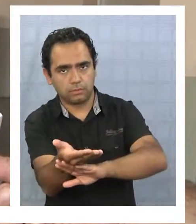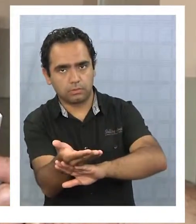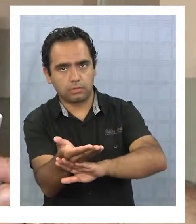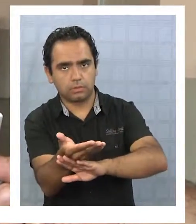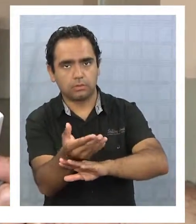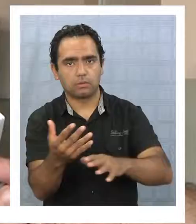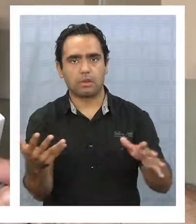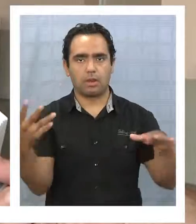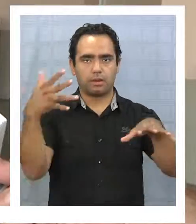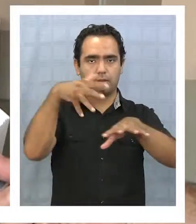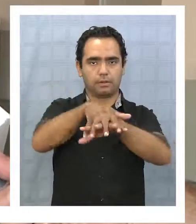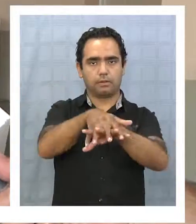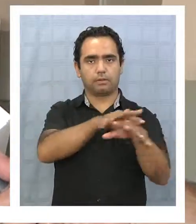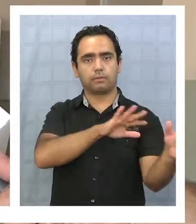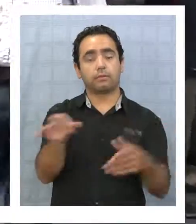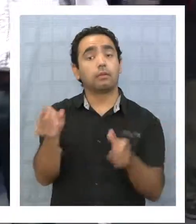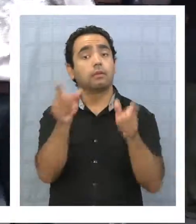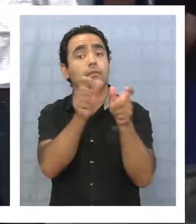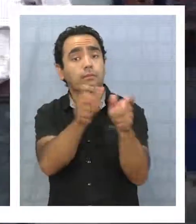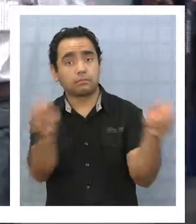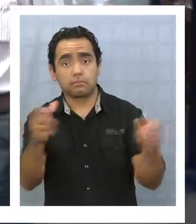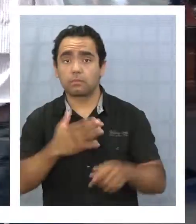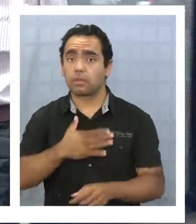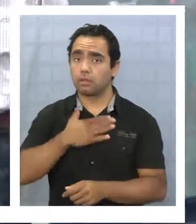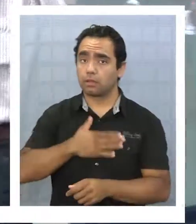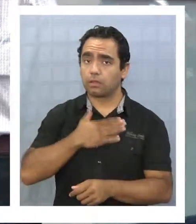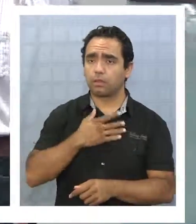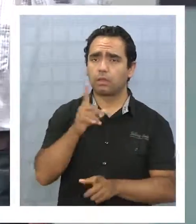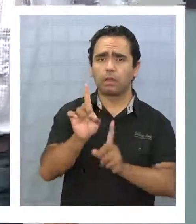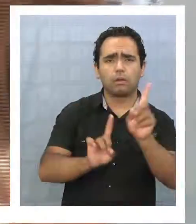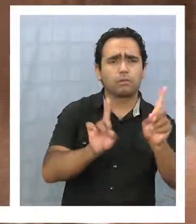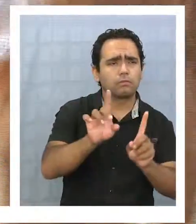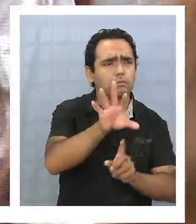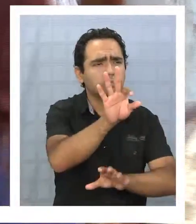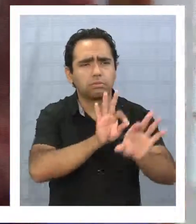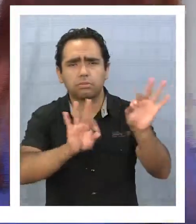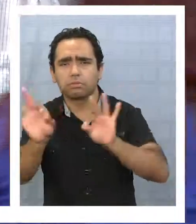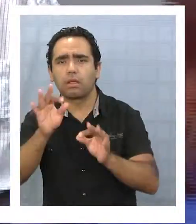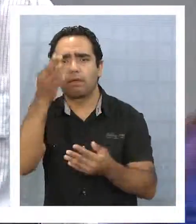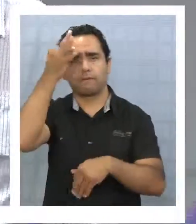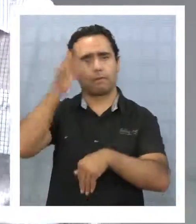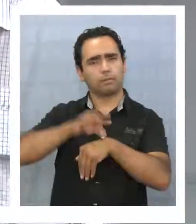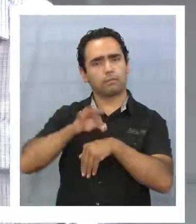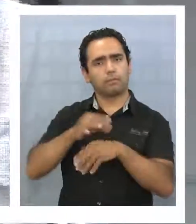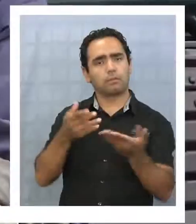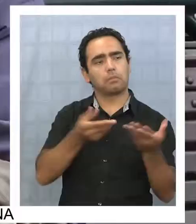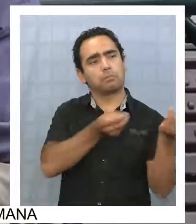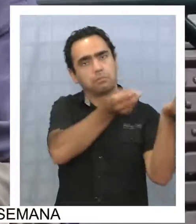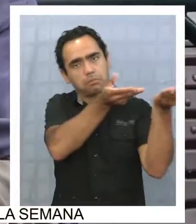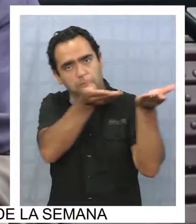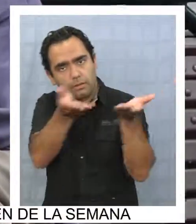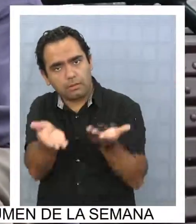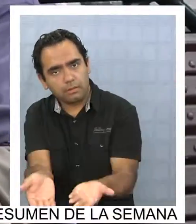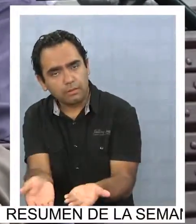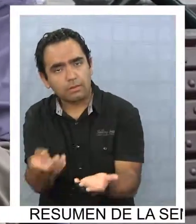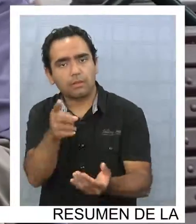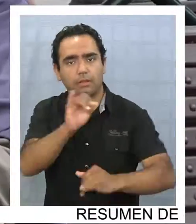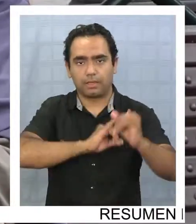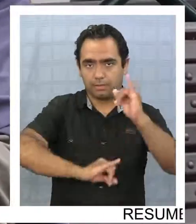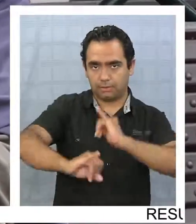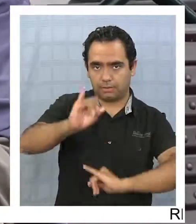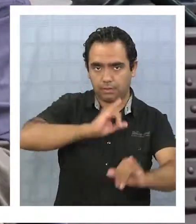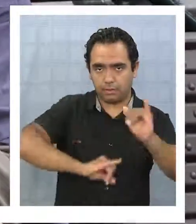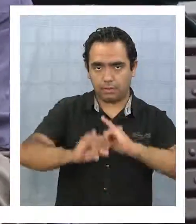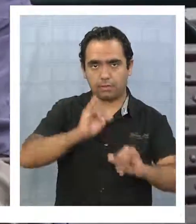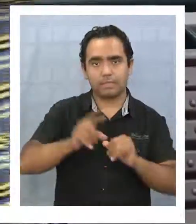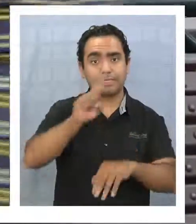atención integral. Para quienes deseen buscar alternativas para prevenir enfermedades de la edad, se invitó a la población a